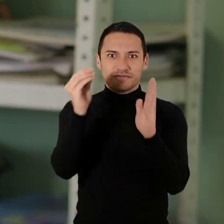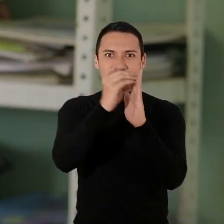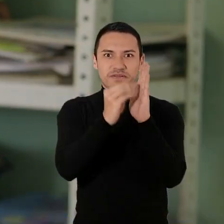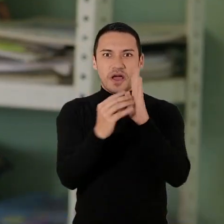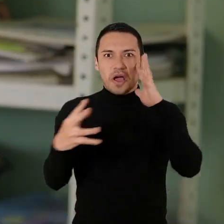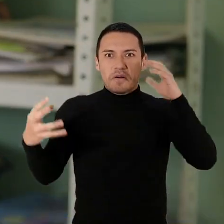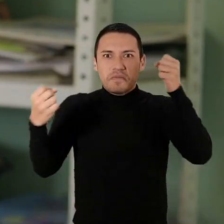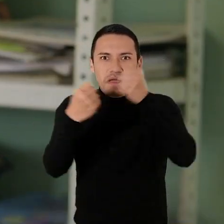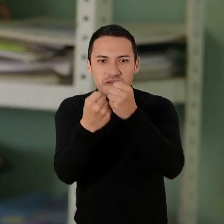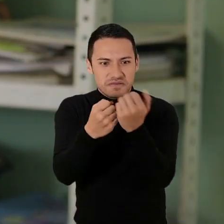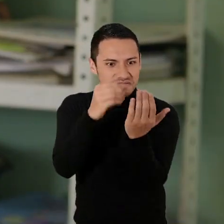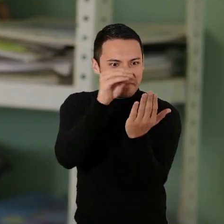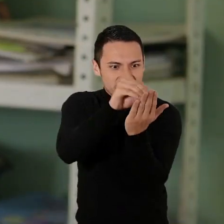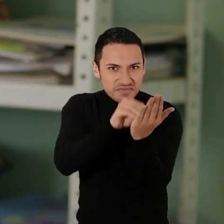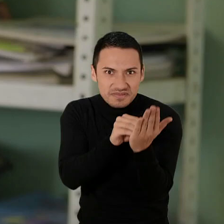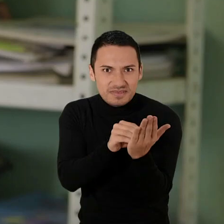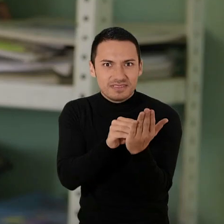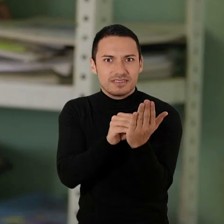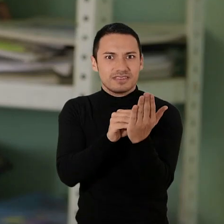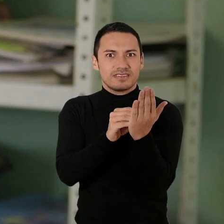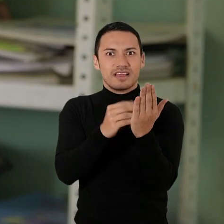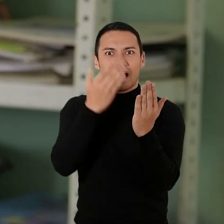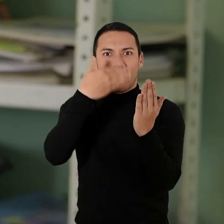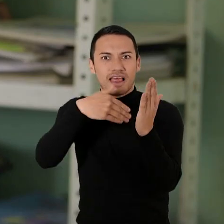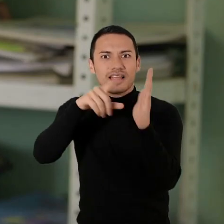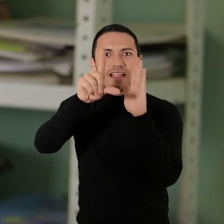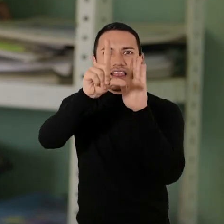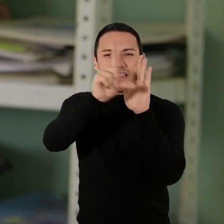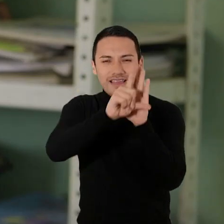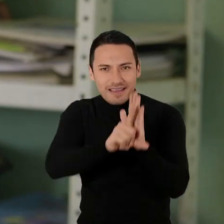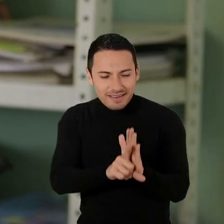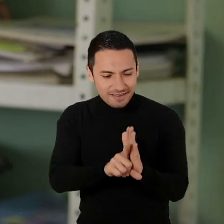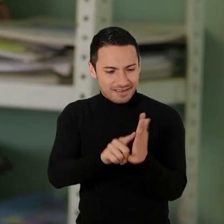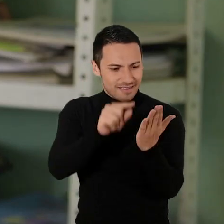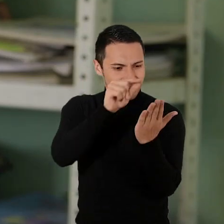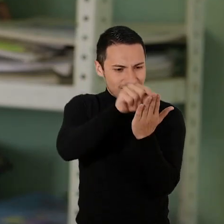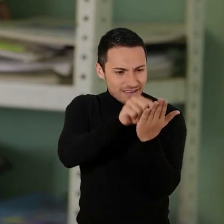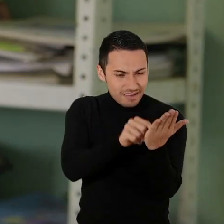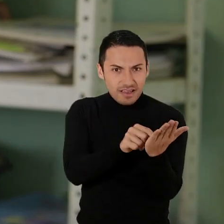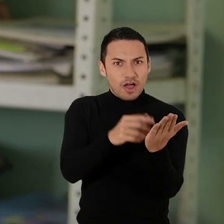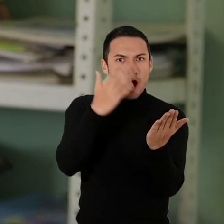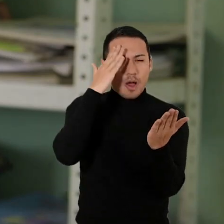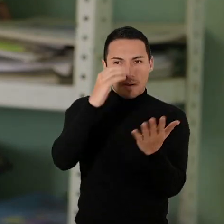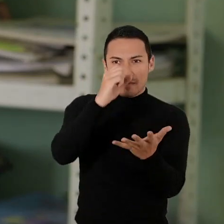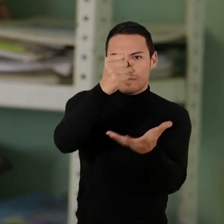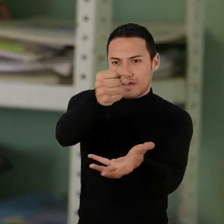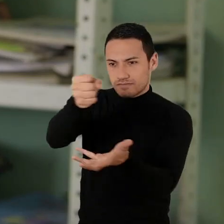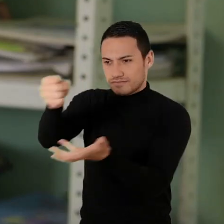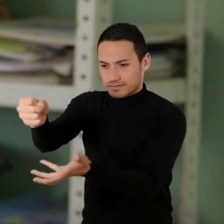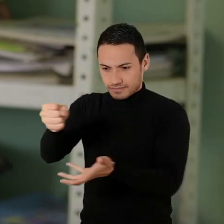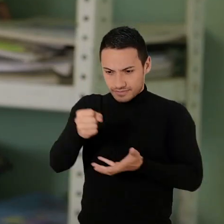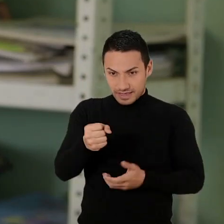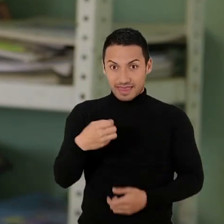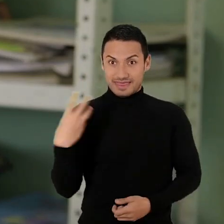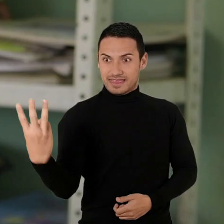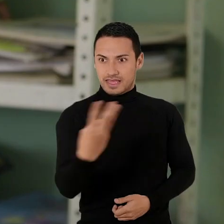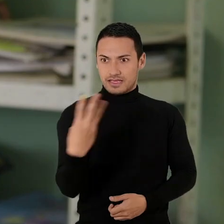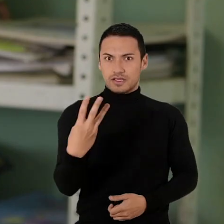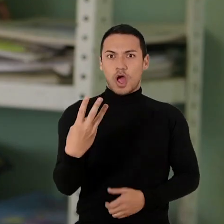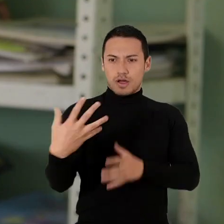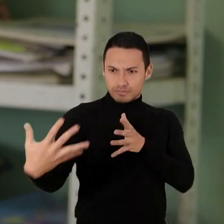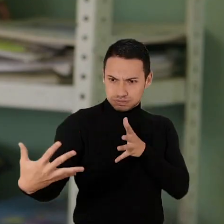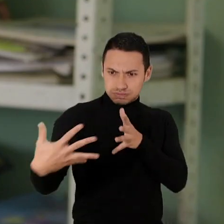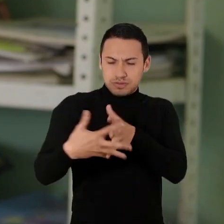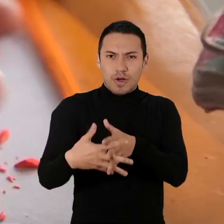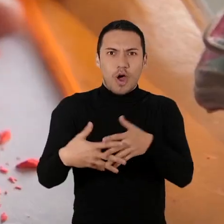a hacer el convenio, hablar del marco legal, a ver cómo uníamos los presupuestos de las